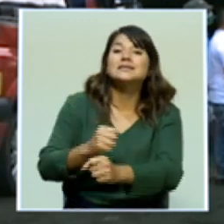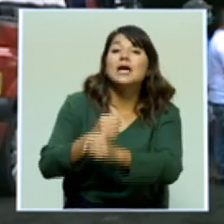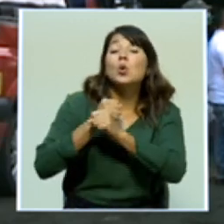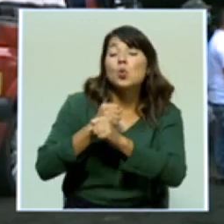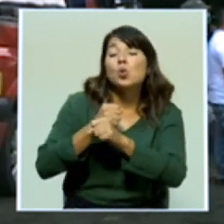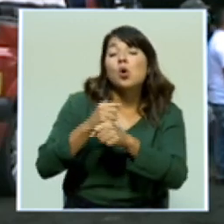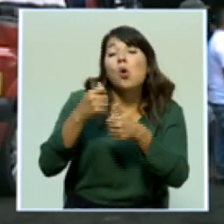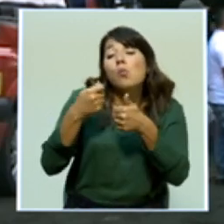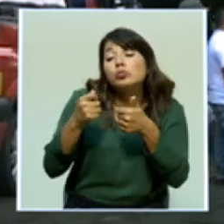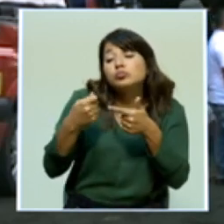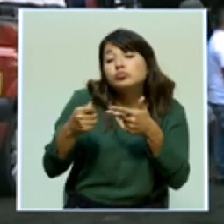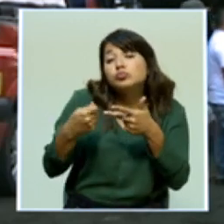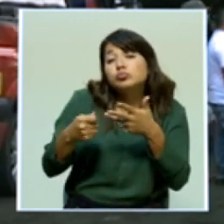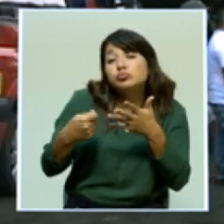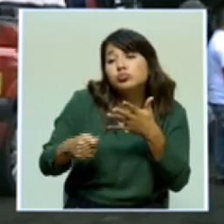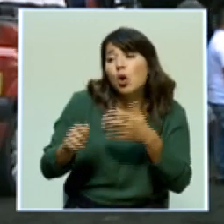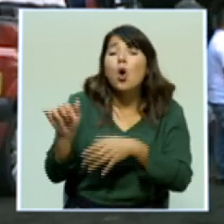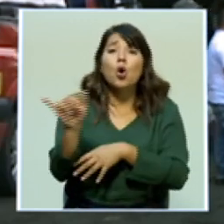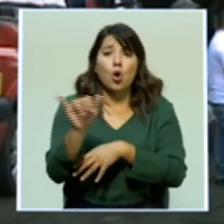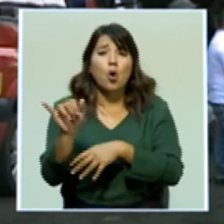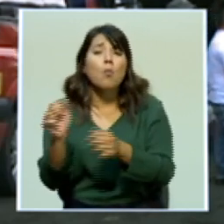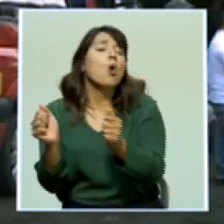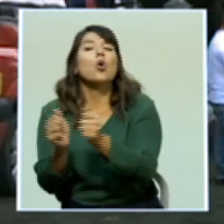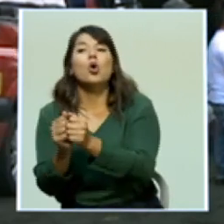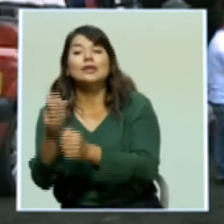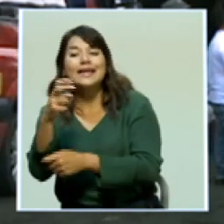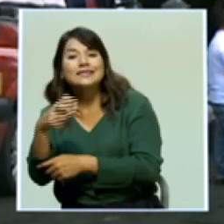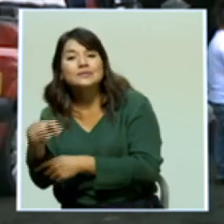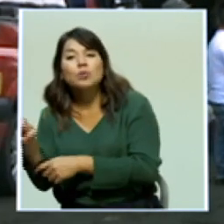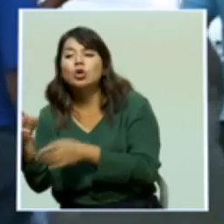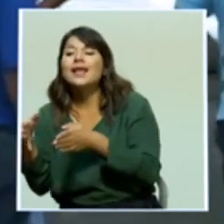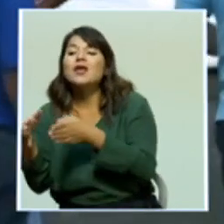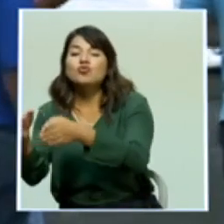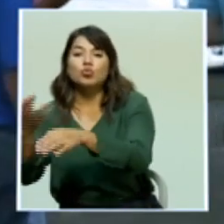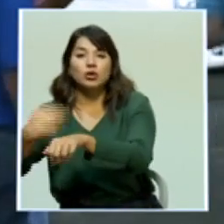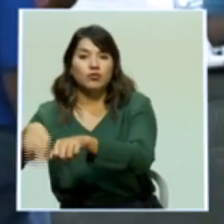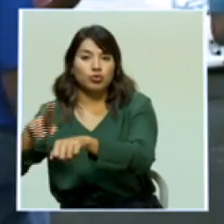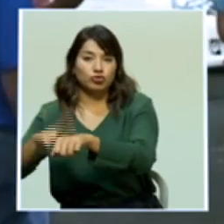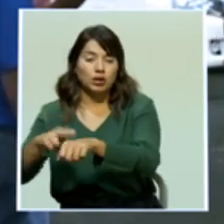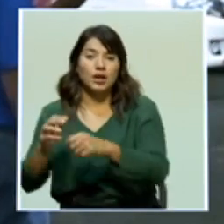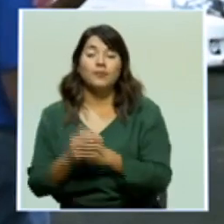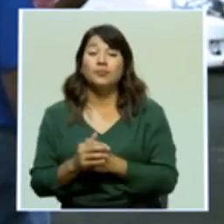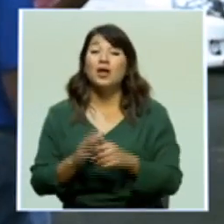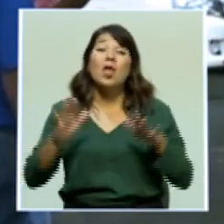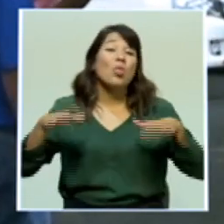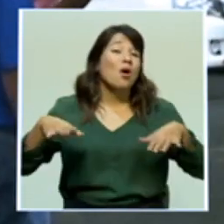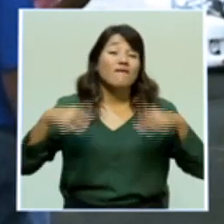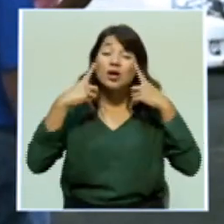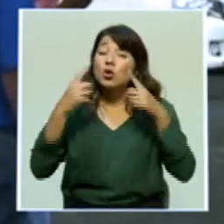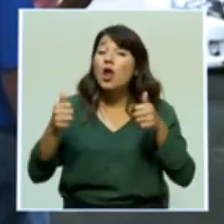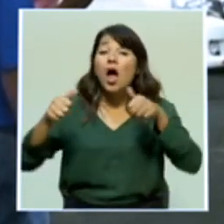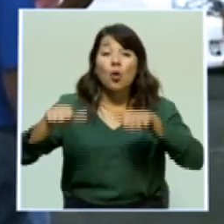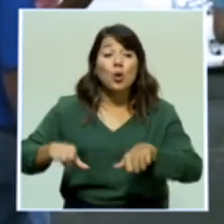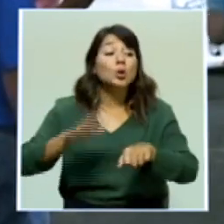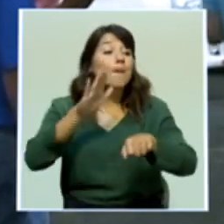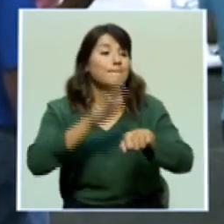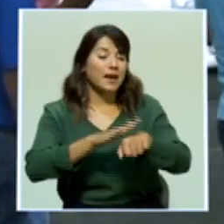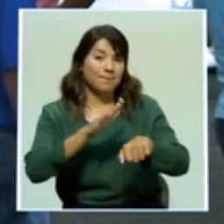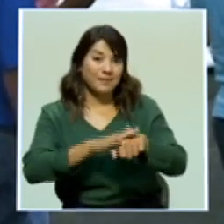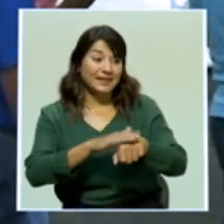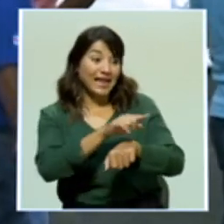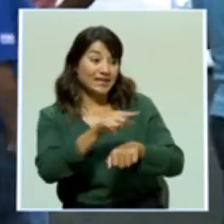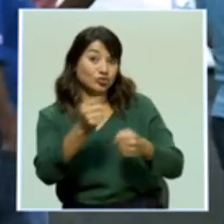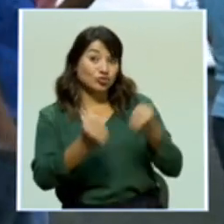tal y como se les permitió con el transporte de ruta regular. Se mantienen en desacuerdo que se autorizará a transportistas de estudiantes